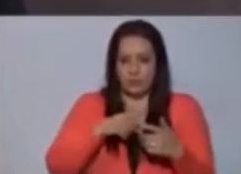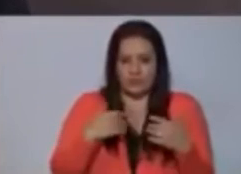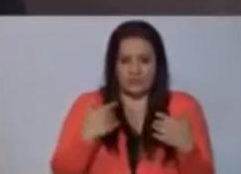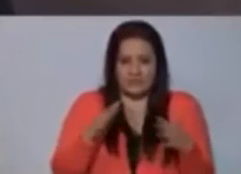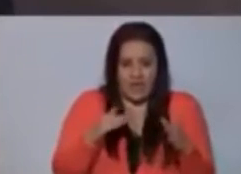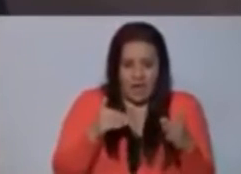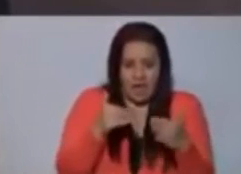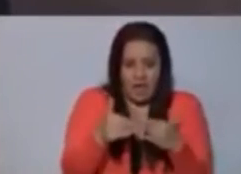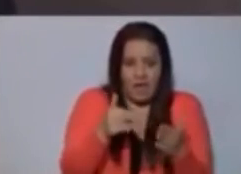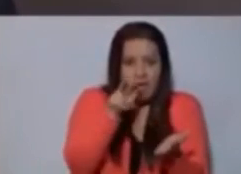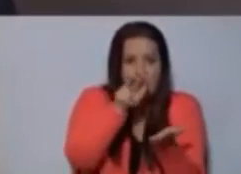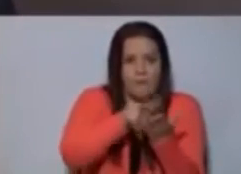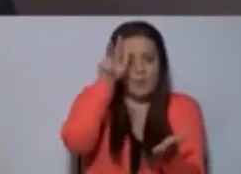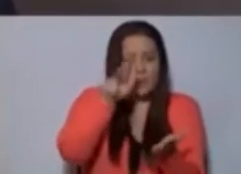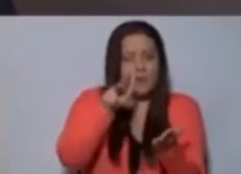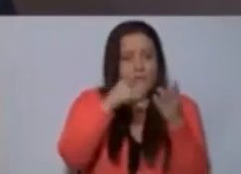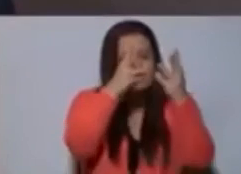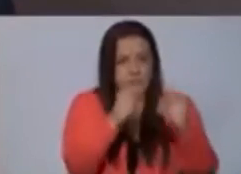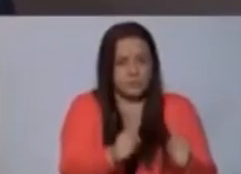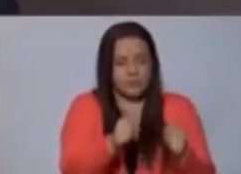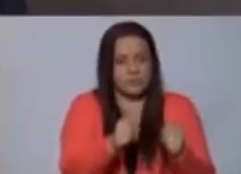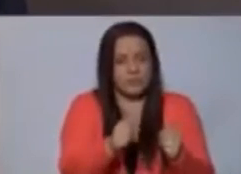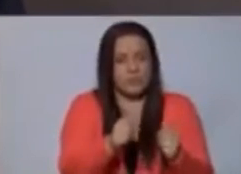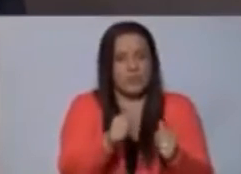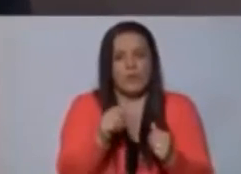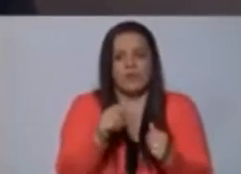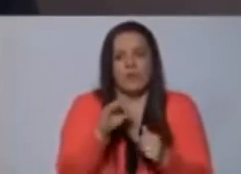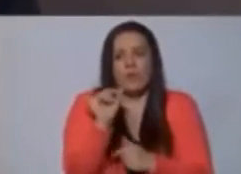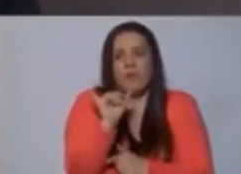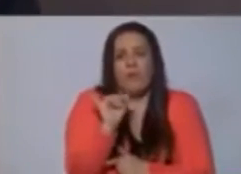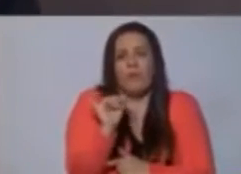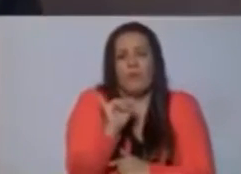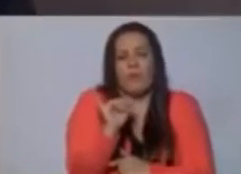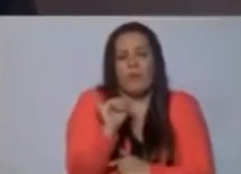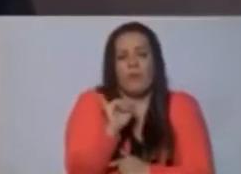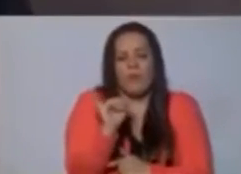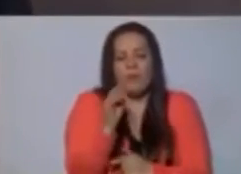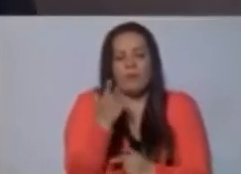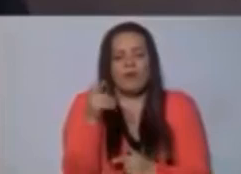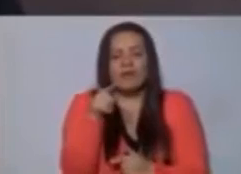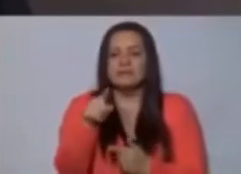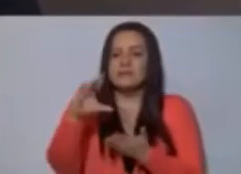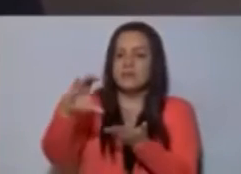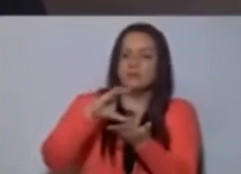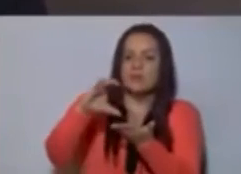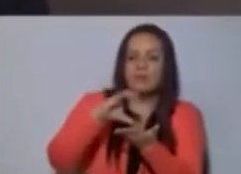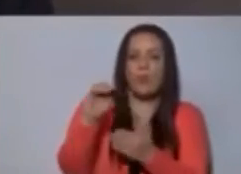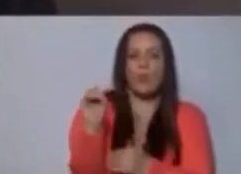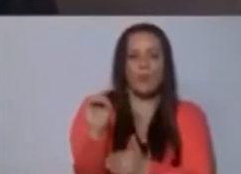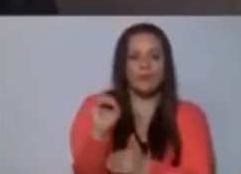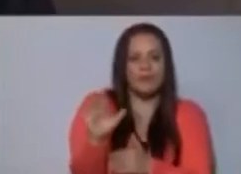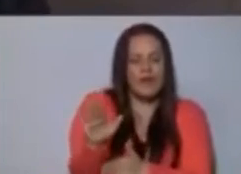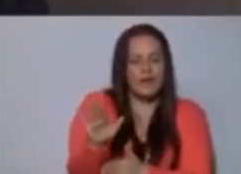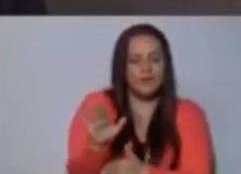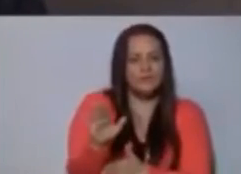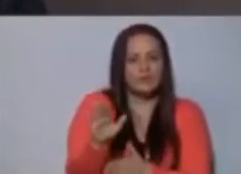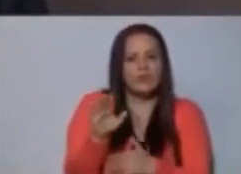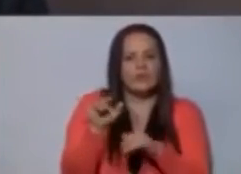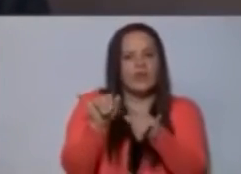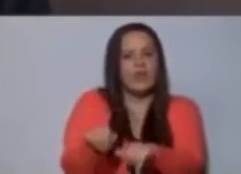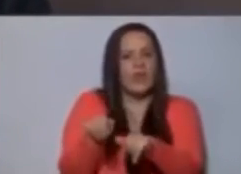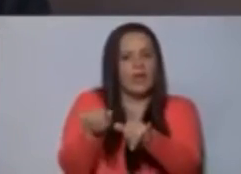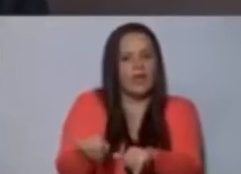de aprobar un presupuesto extraordinario como que si los ingresos ordinarios se hubieran